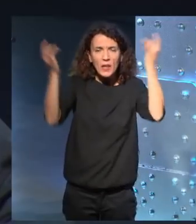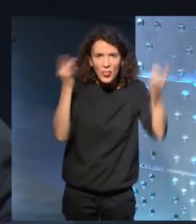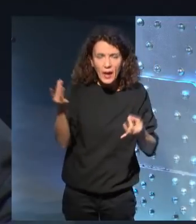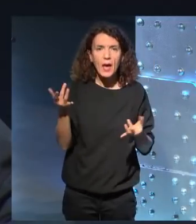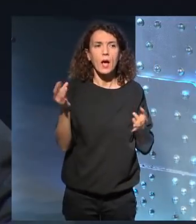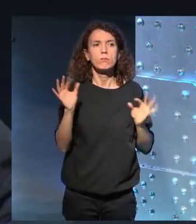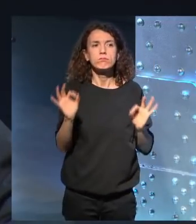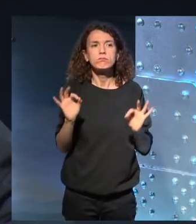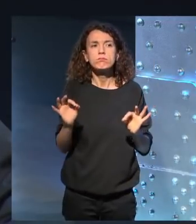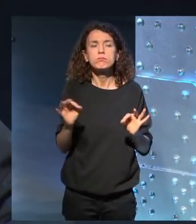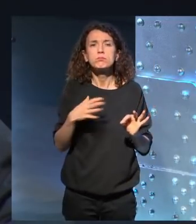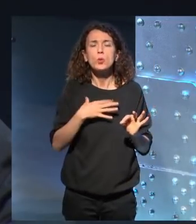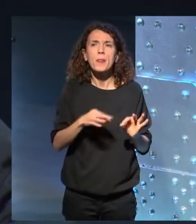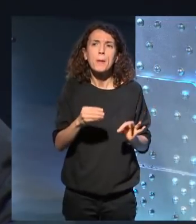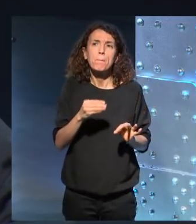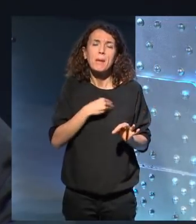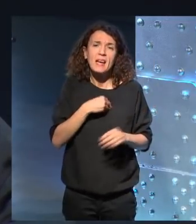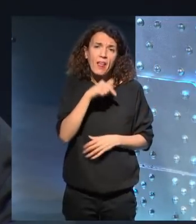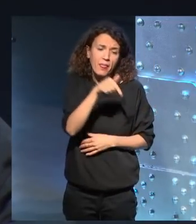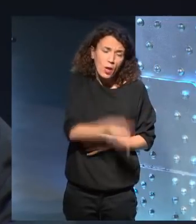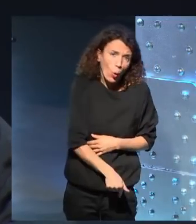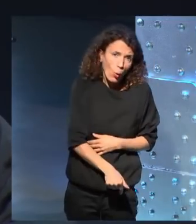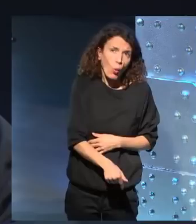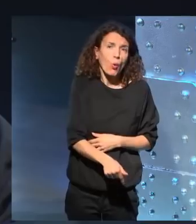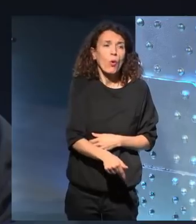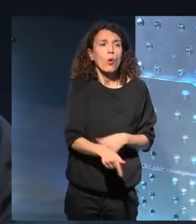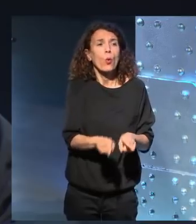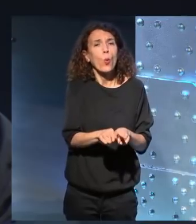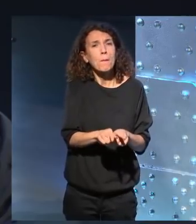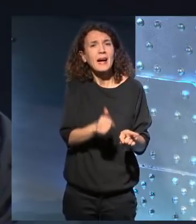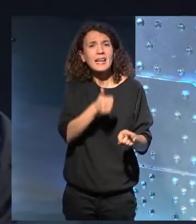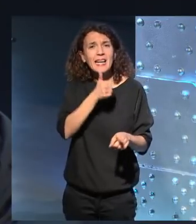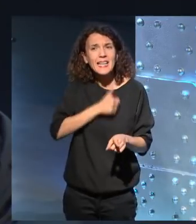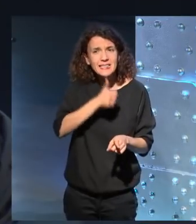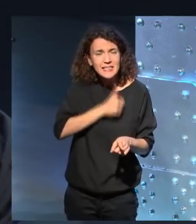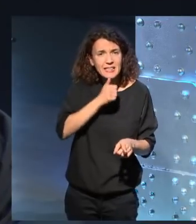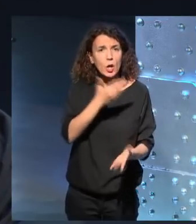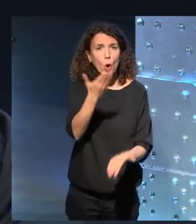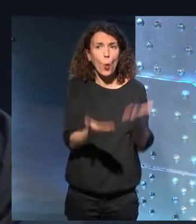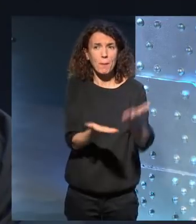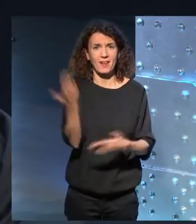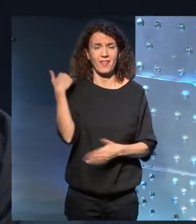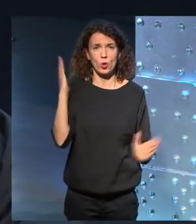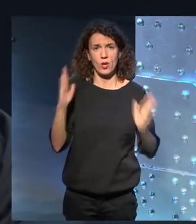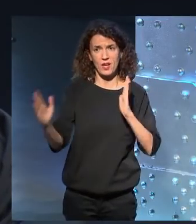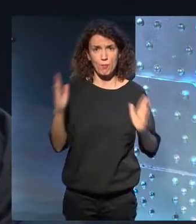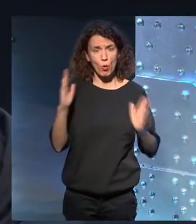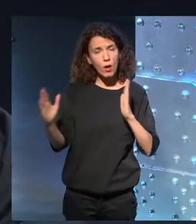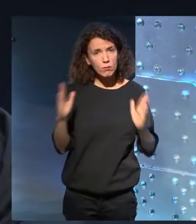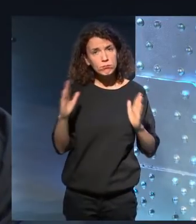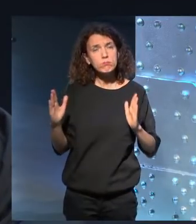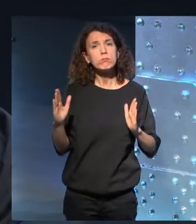En fin, no sé, quizás las penas de hoy son más resistentes que las penas de la época de